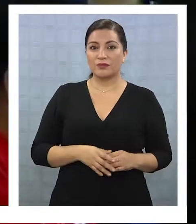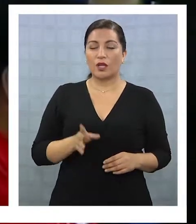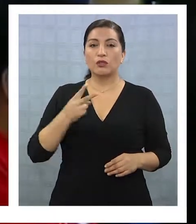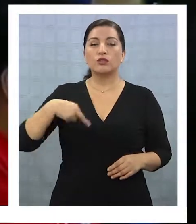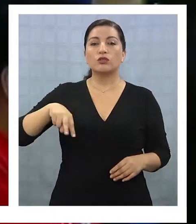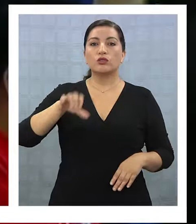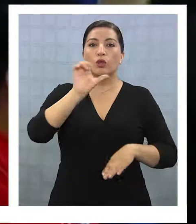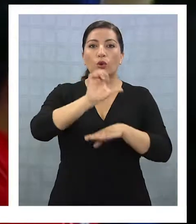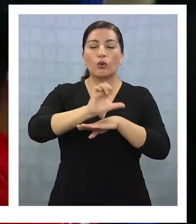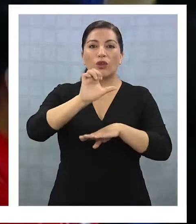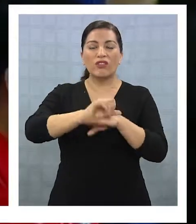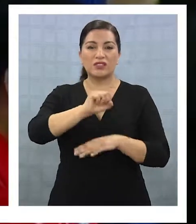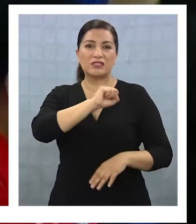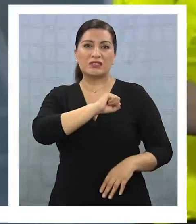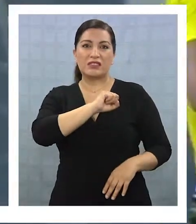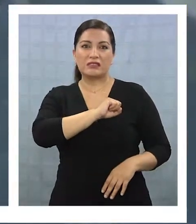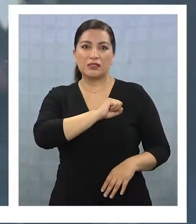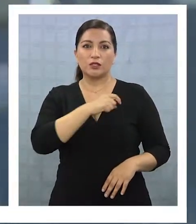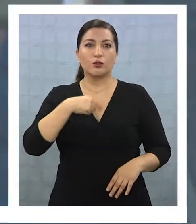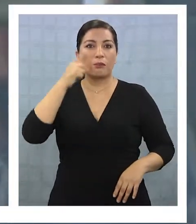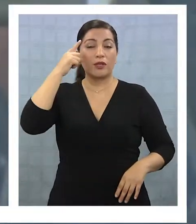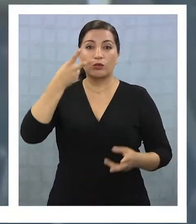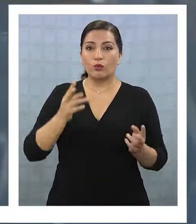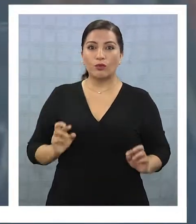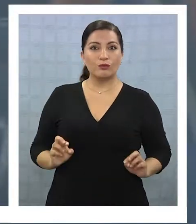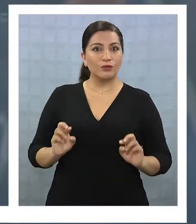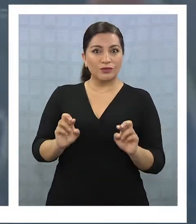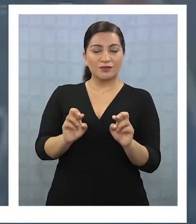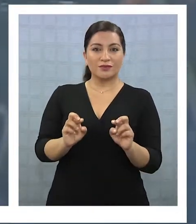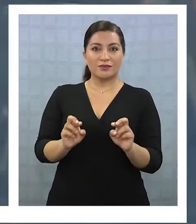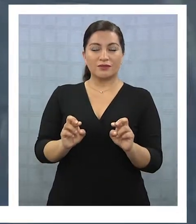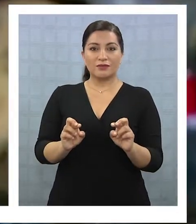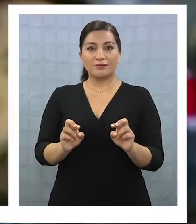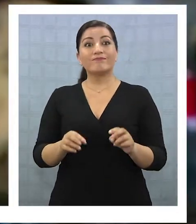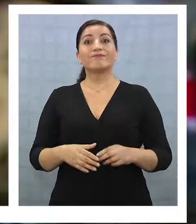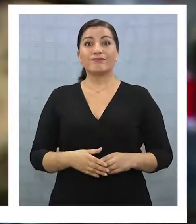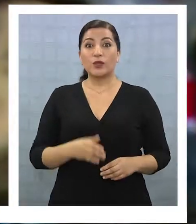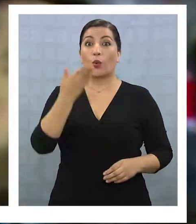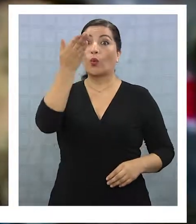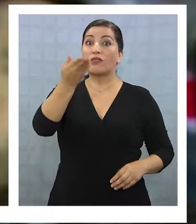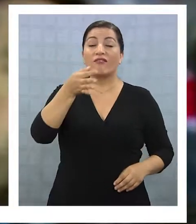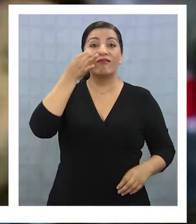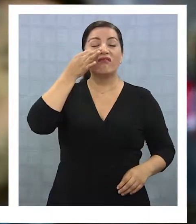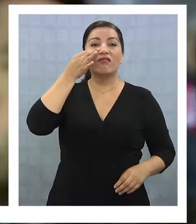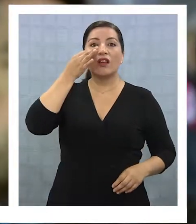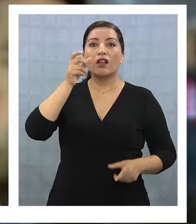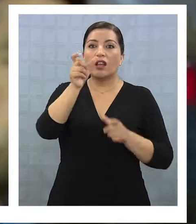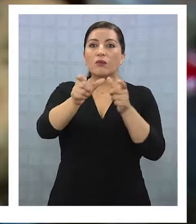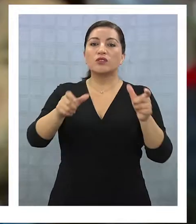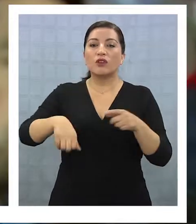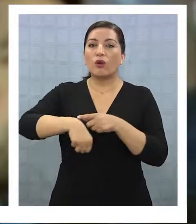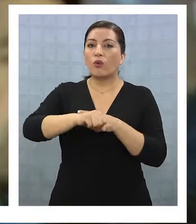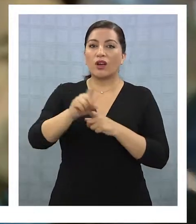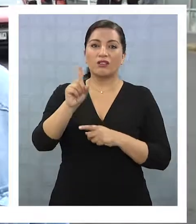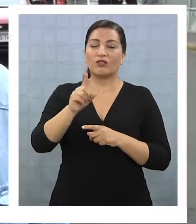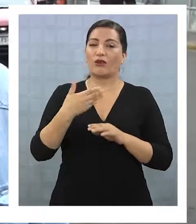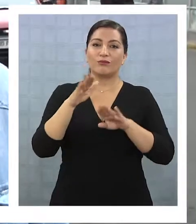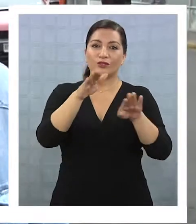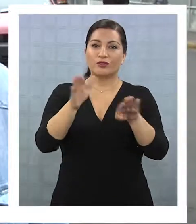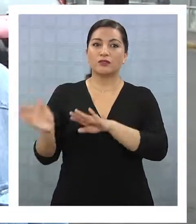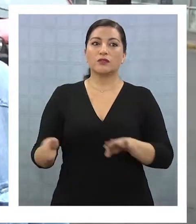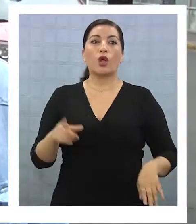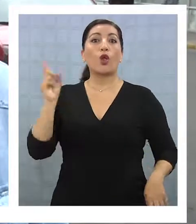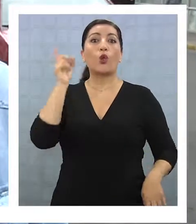toca con Ecuador y en Santiago que podría darse como una posibilidad, a pesar que usted ve que los mismos jugadores no cooperan. Los últimos partidos